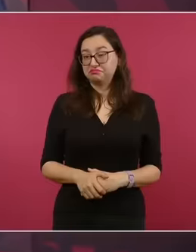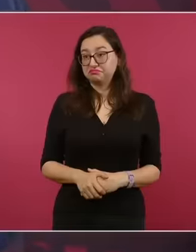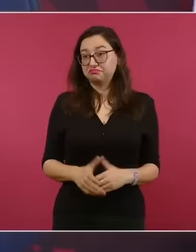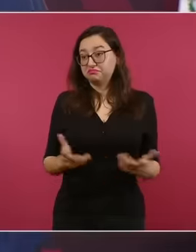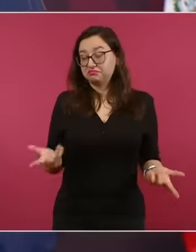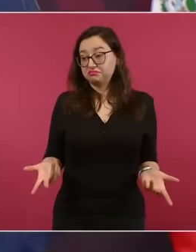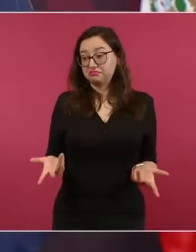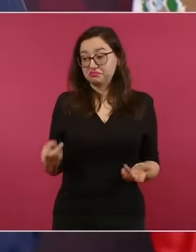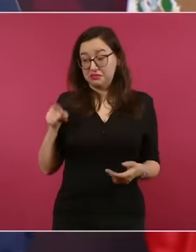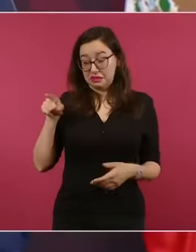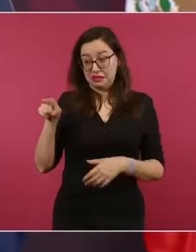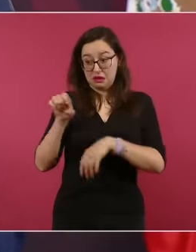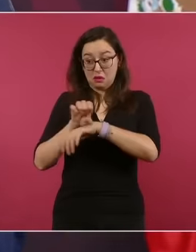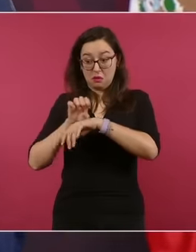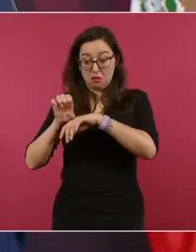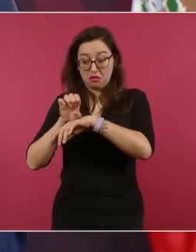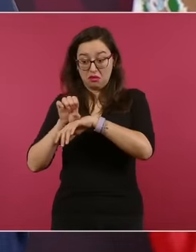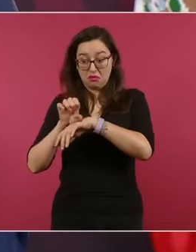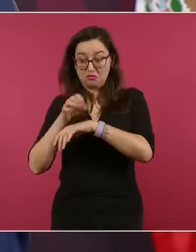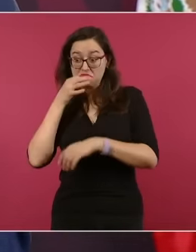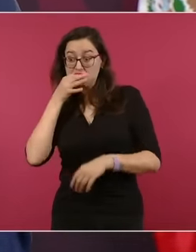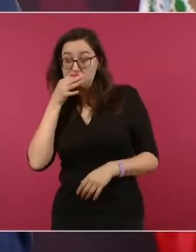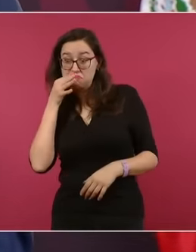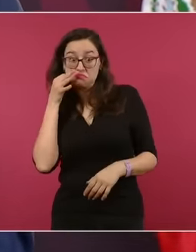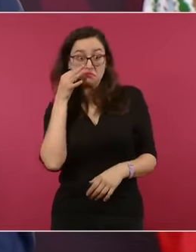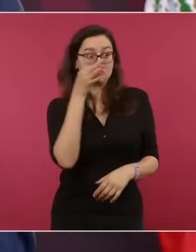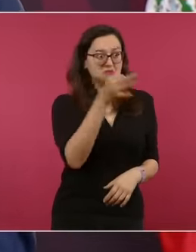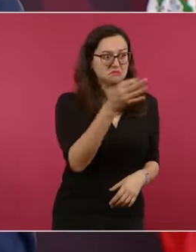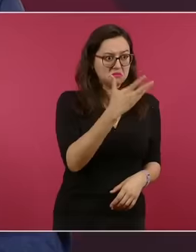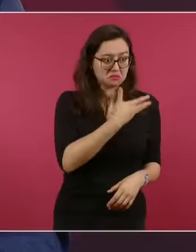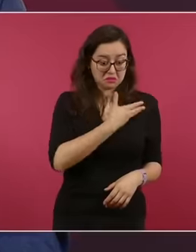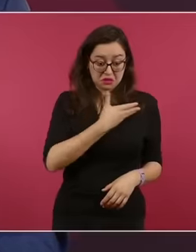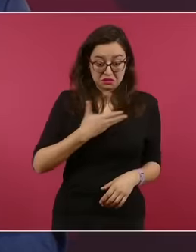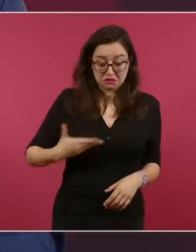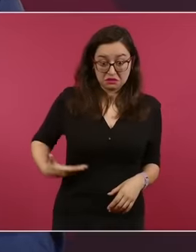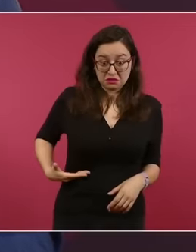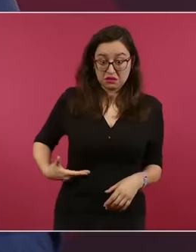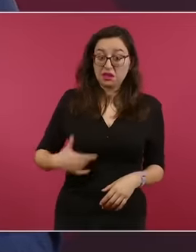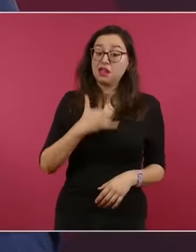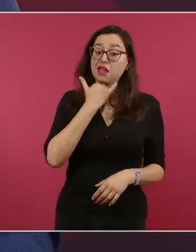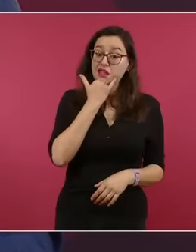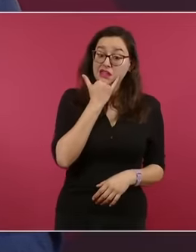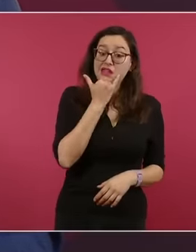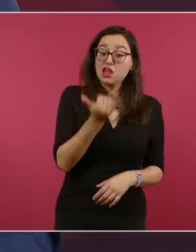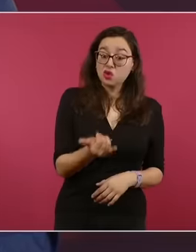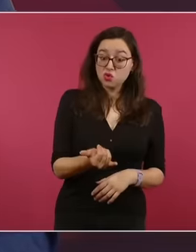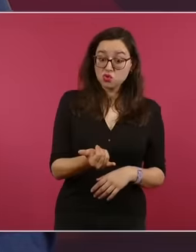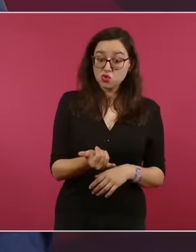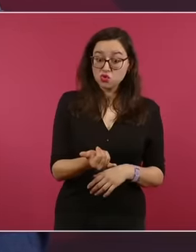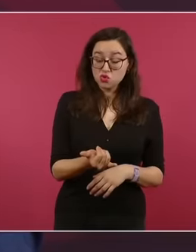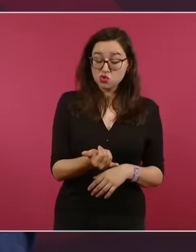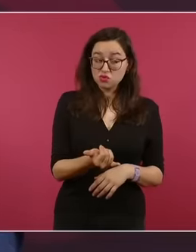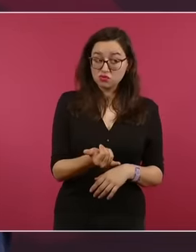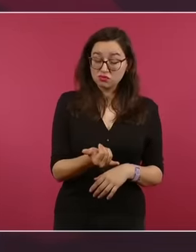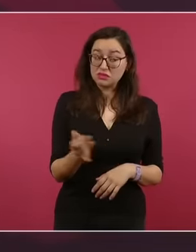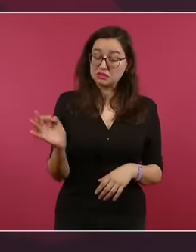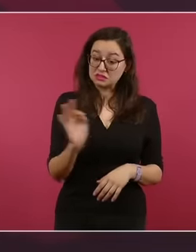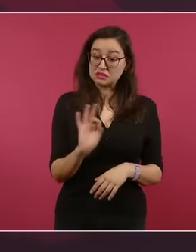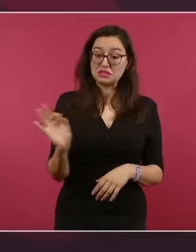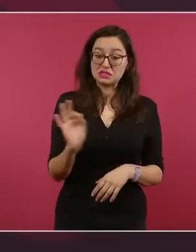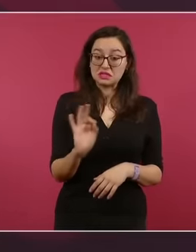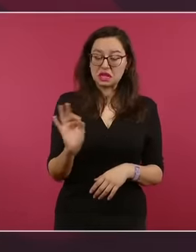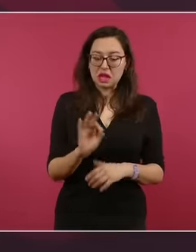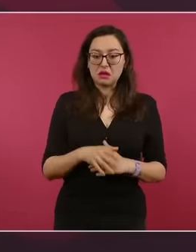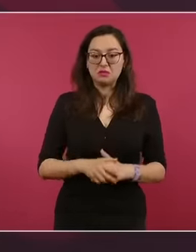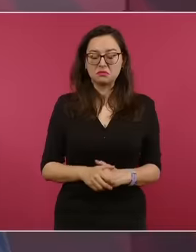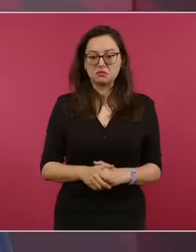porque sí hay indicios de que ellos